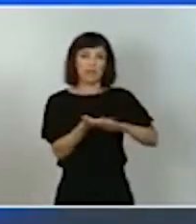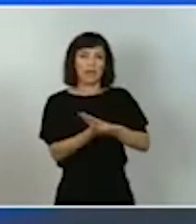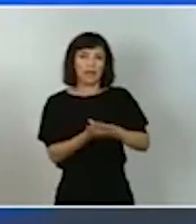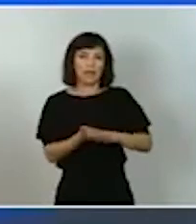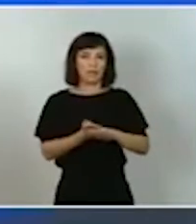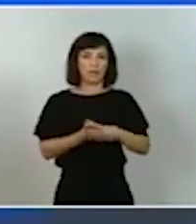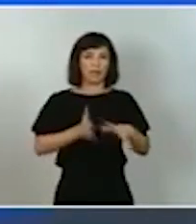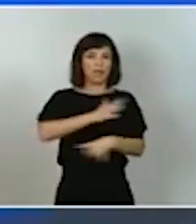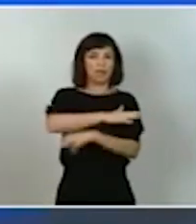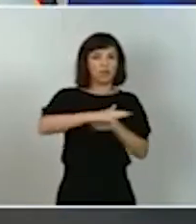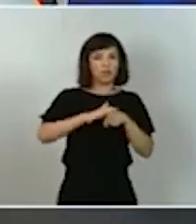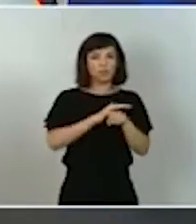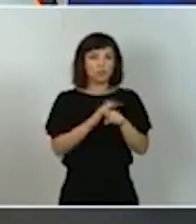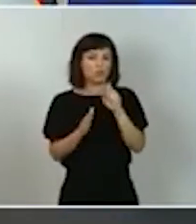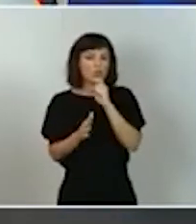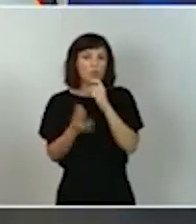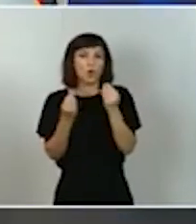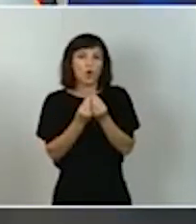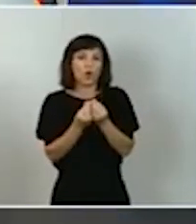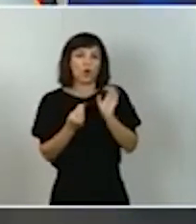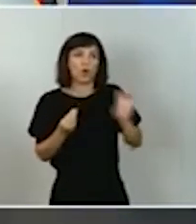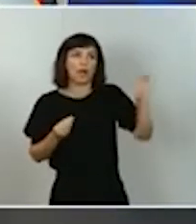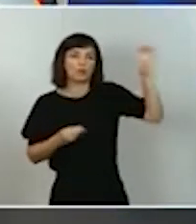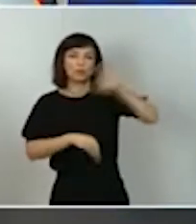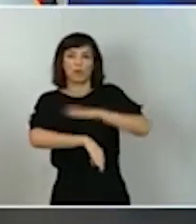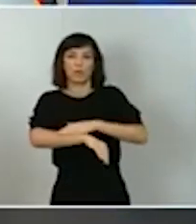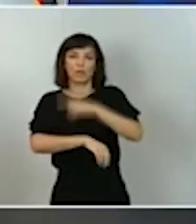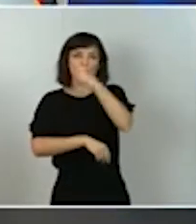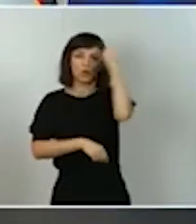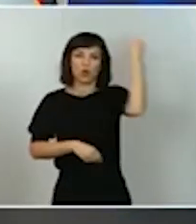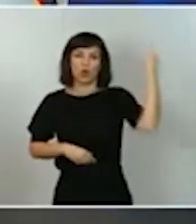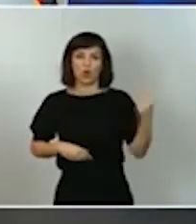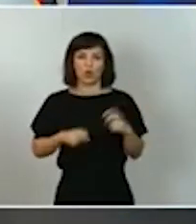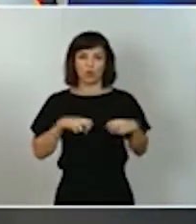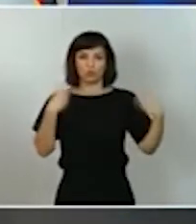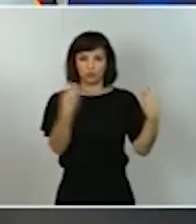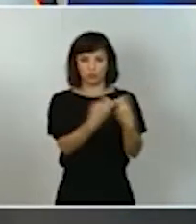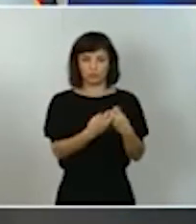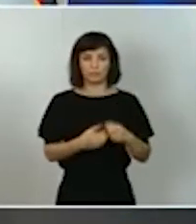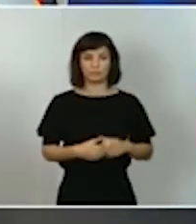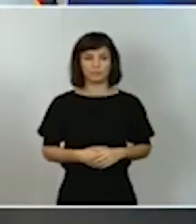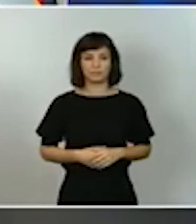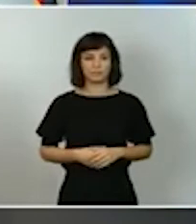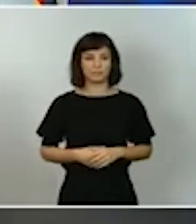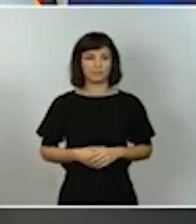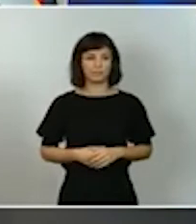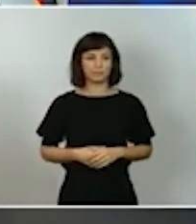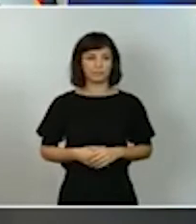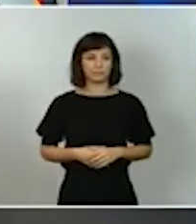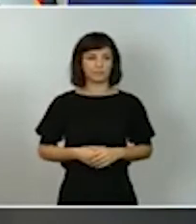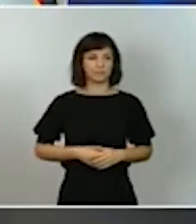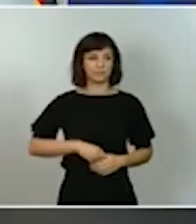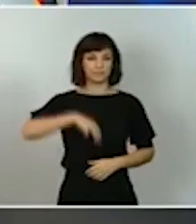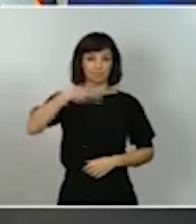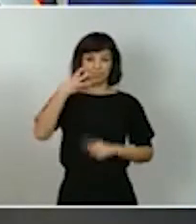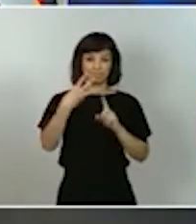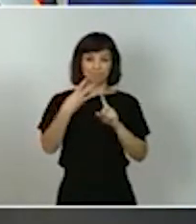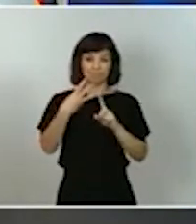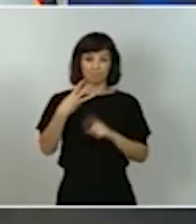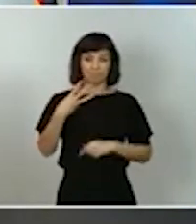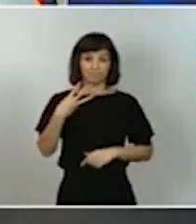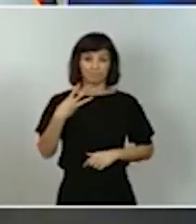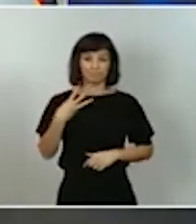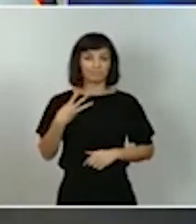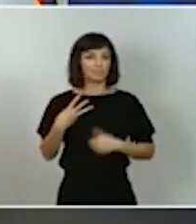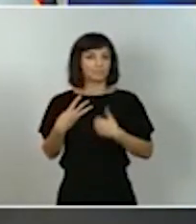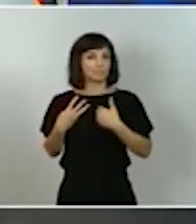gobiernos autonómicos en tercer lugar se facilitará una interlocución continua